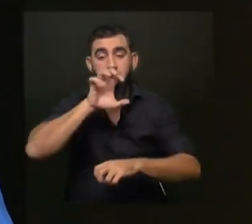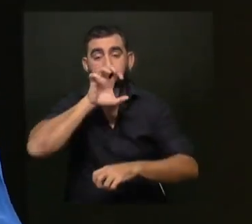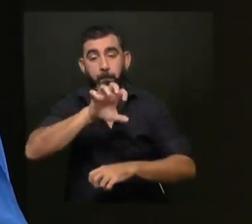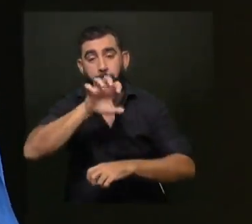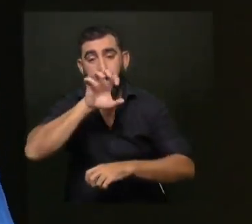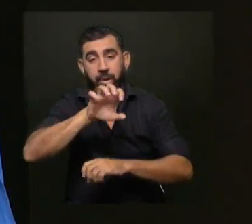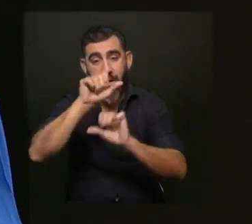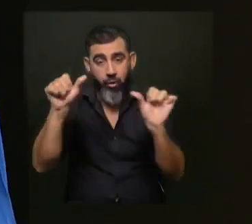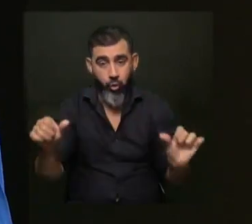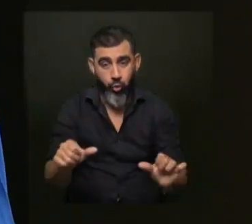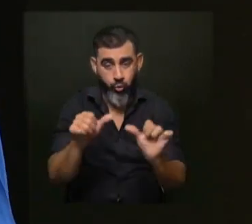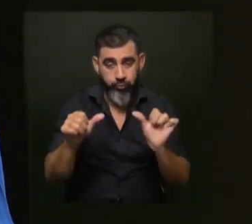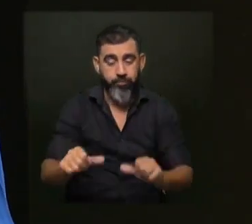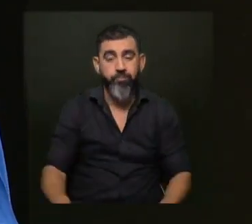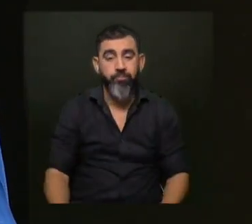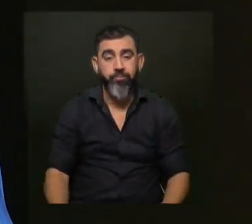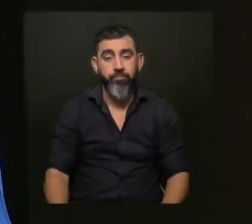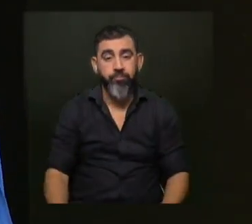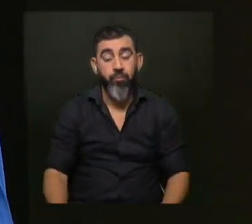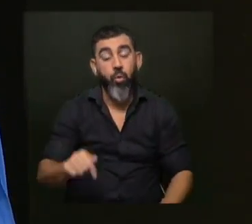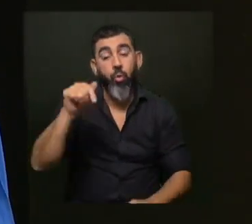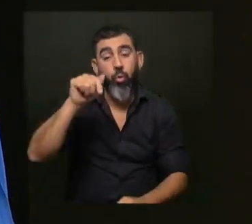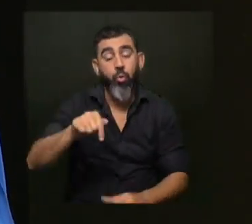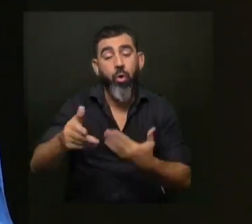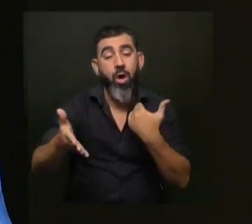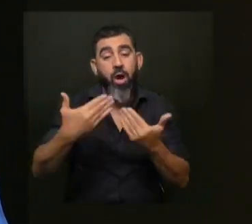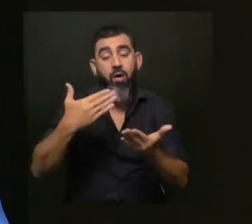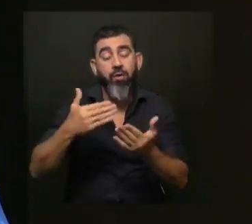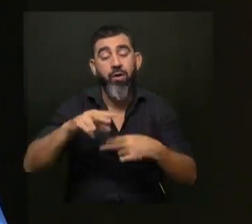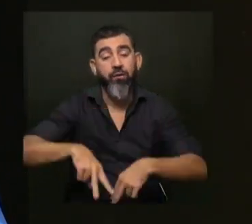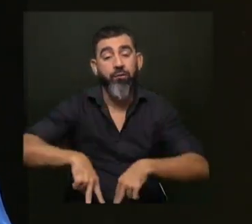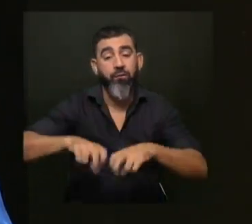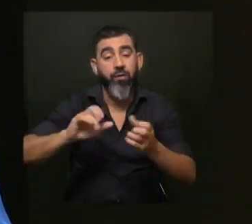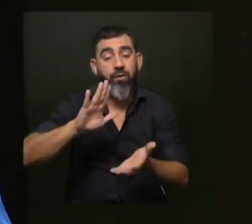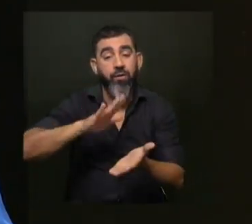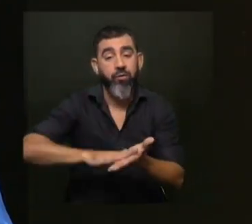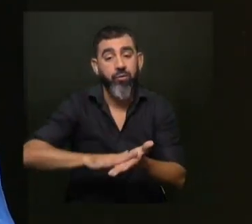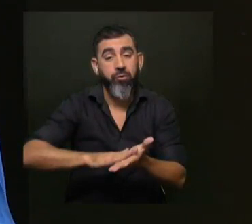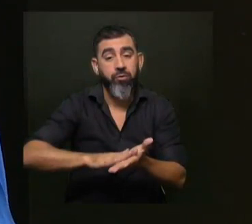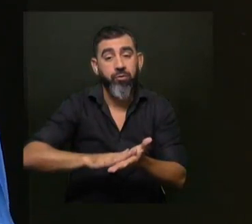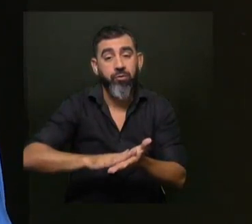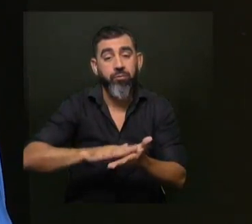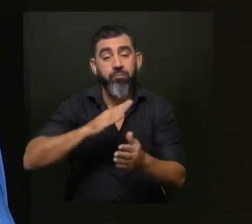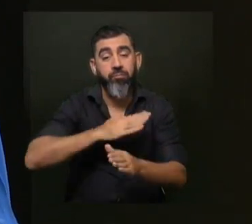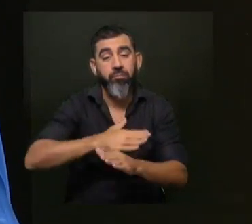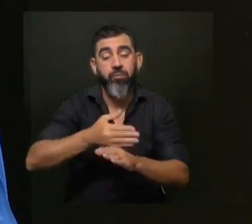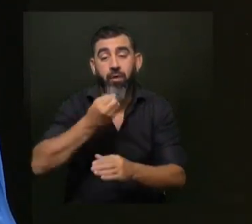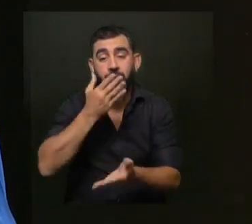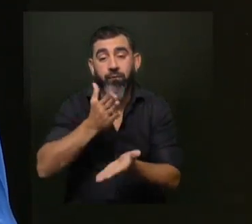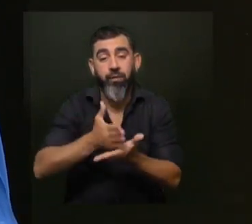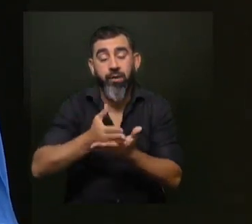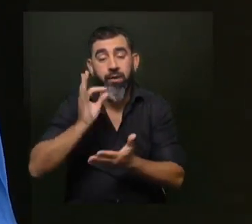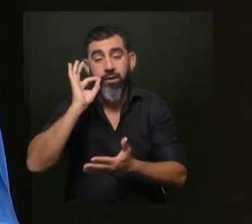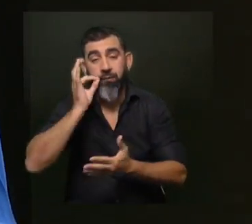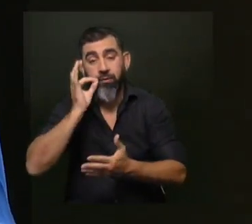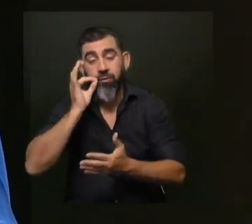se están realizando y particularmente hoy vamos a hablar de investigaciones del potencial efecto benéfico del cannabis